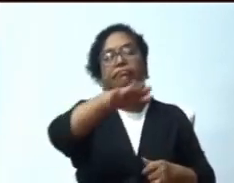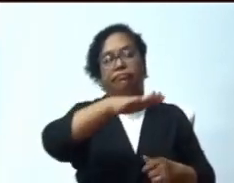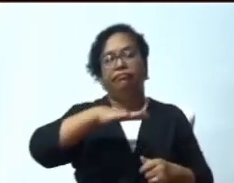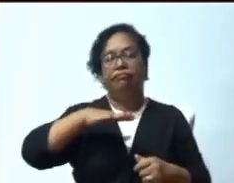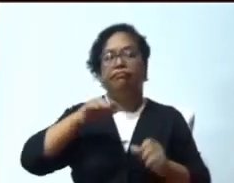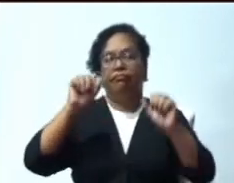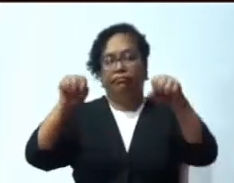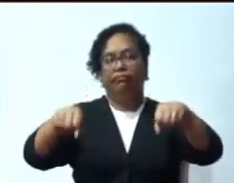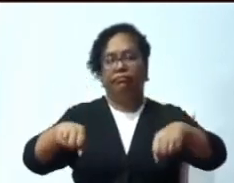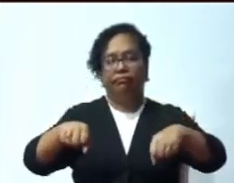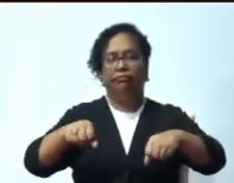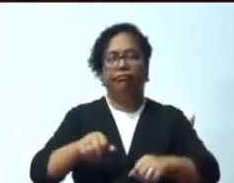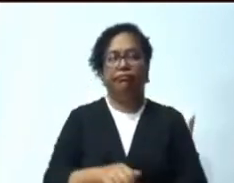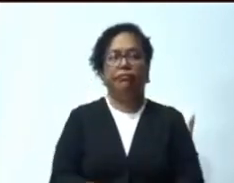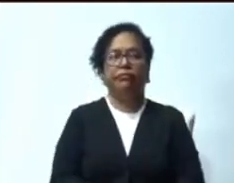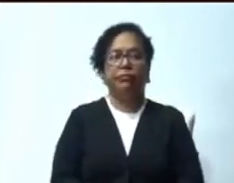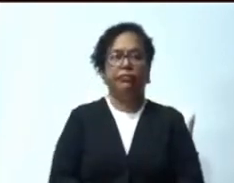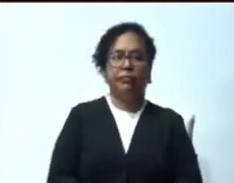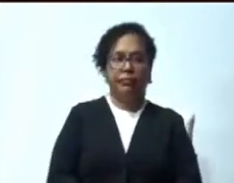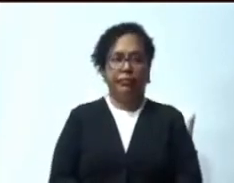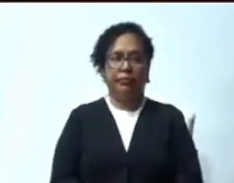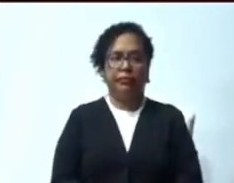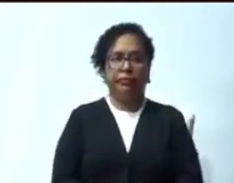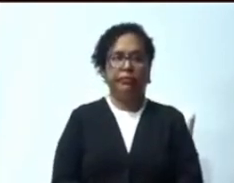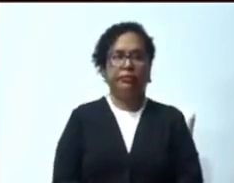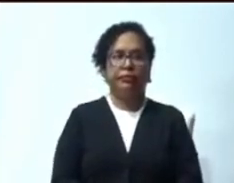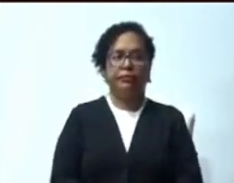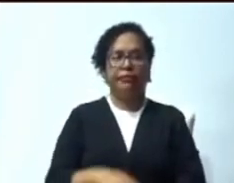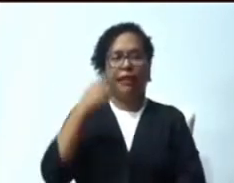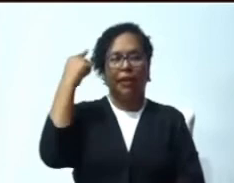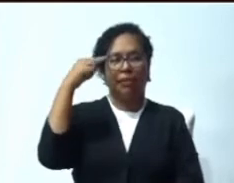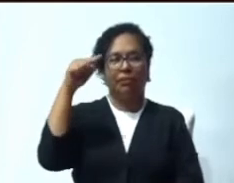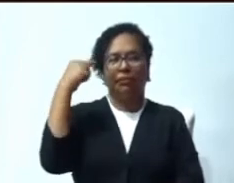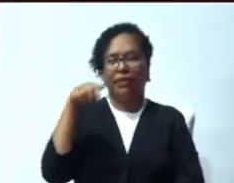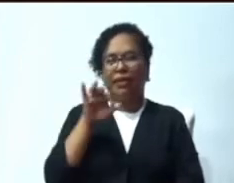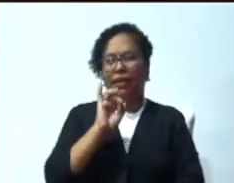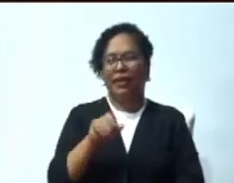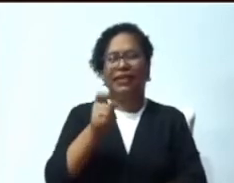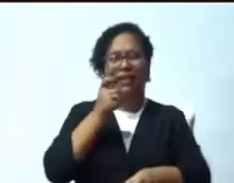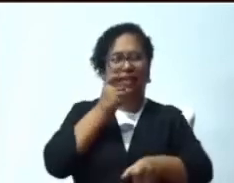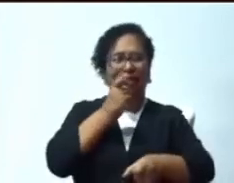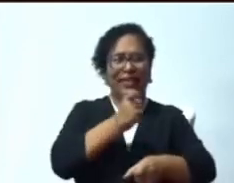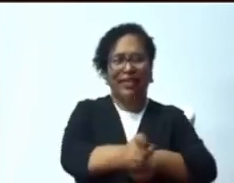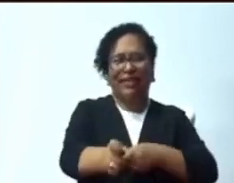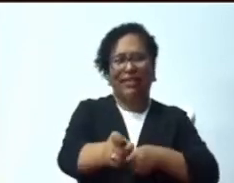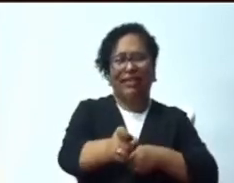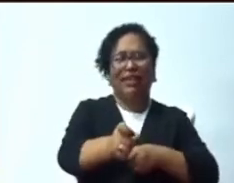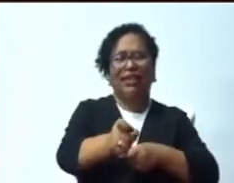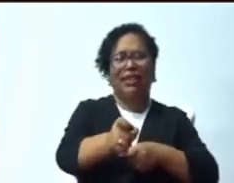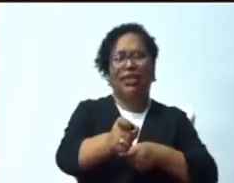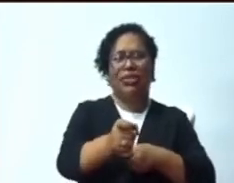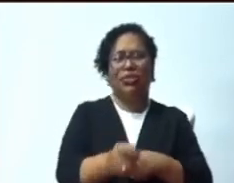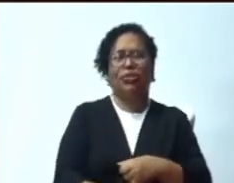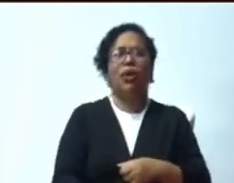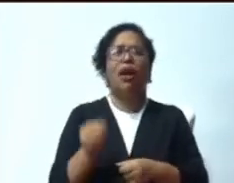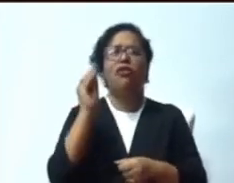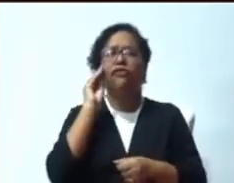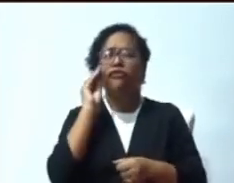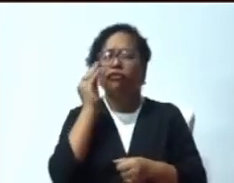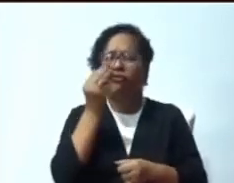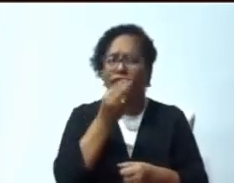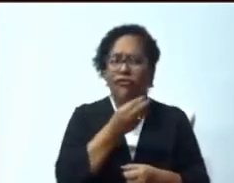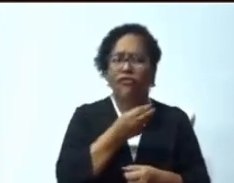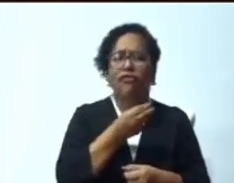como forma de sustanar el daño ecológico a las floras y a la fauna